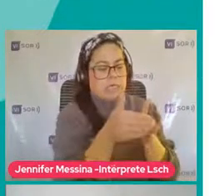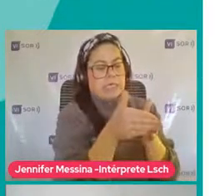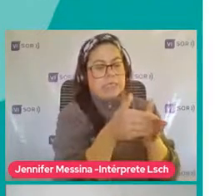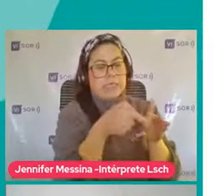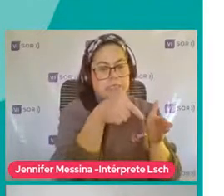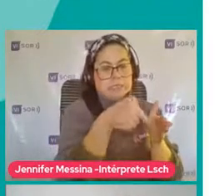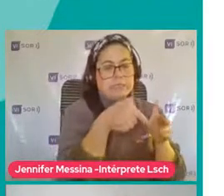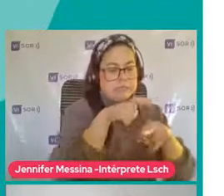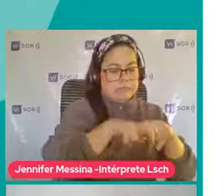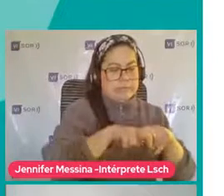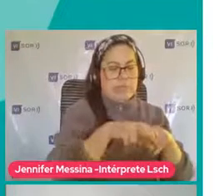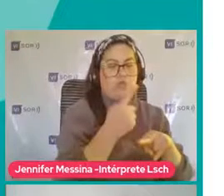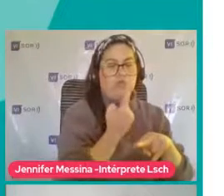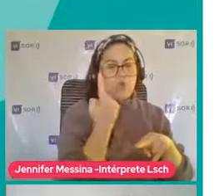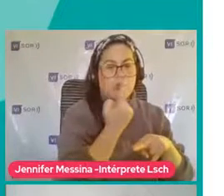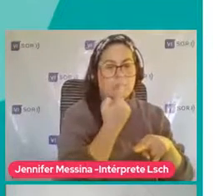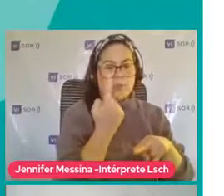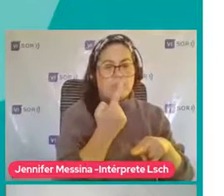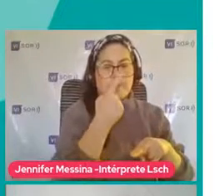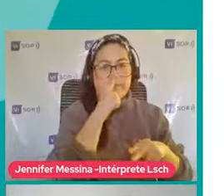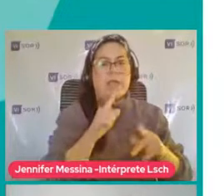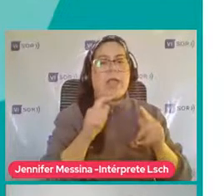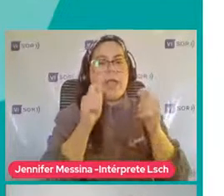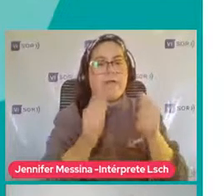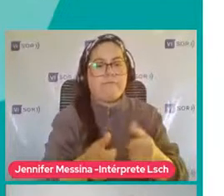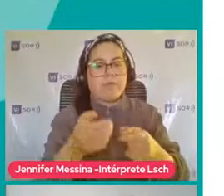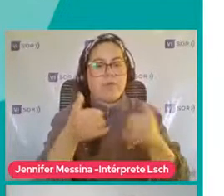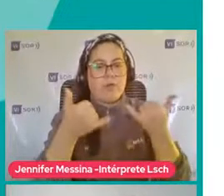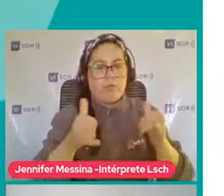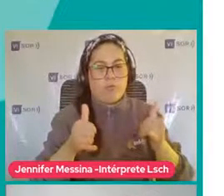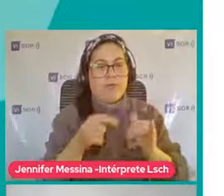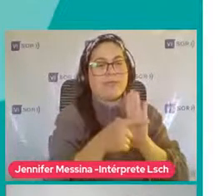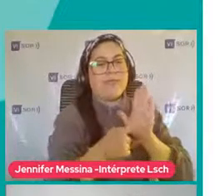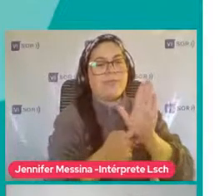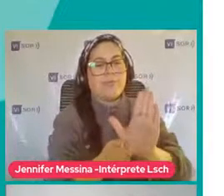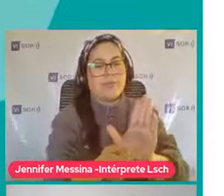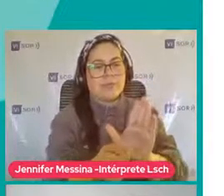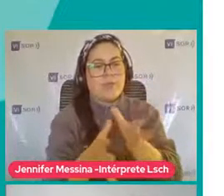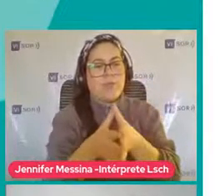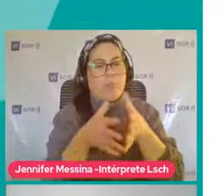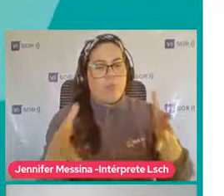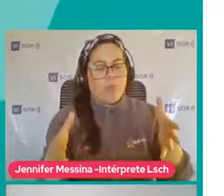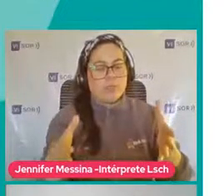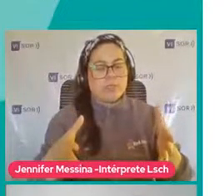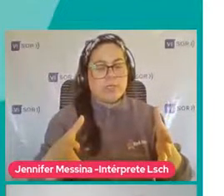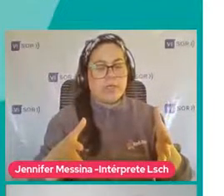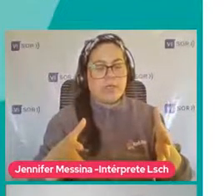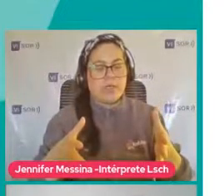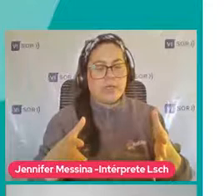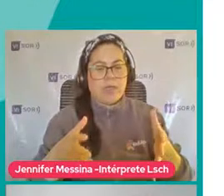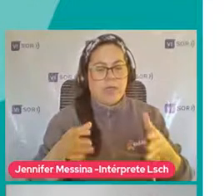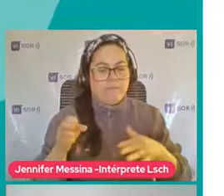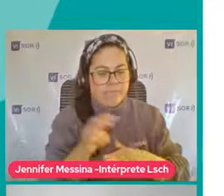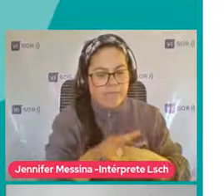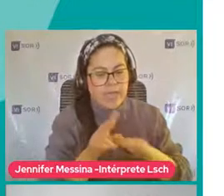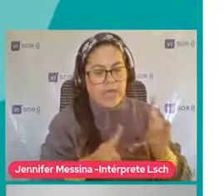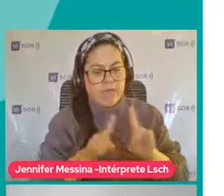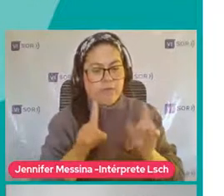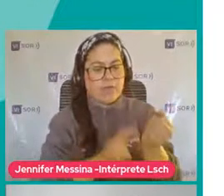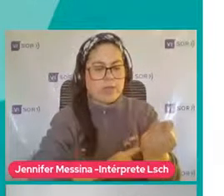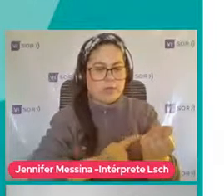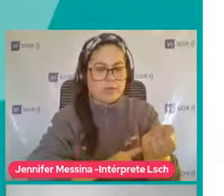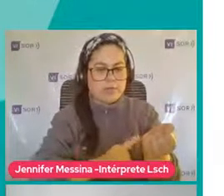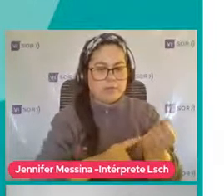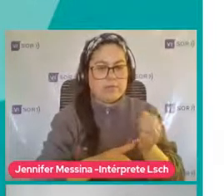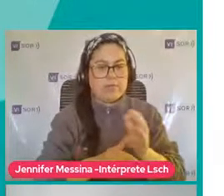Pero todas estas Habilidades de juego Nos van a dar Muchas opciones De poder detectar Ciertas conductas Que puedan ir